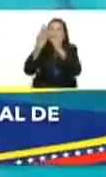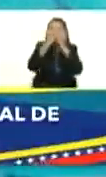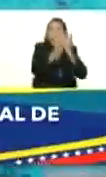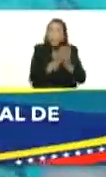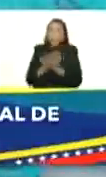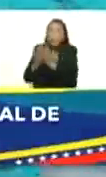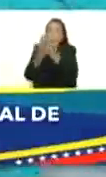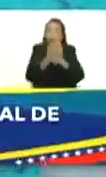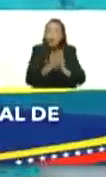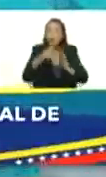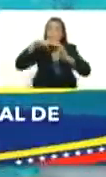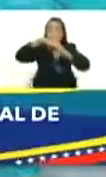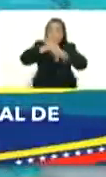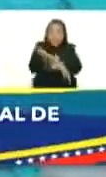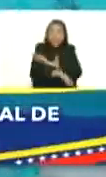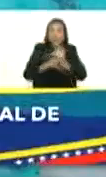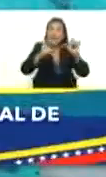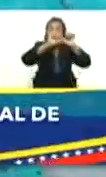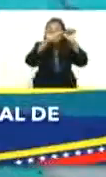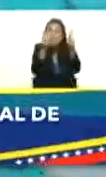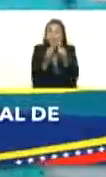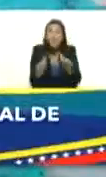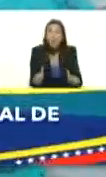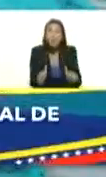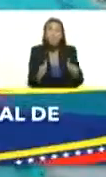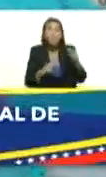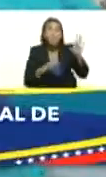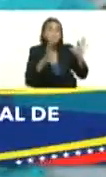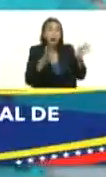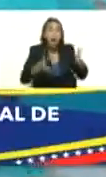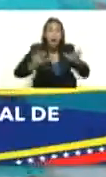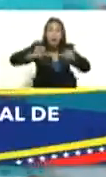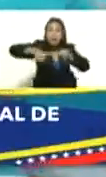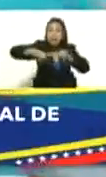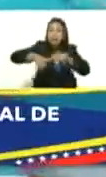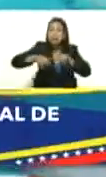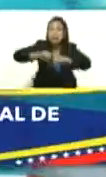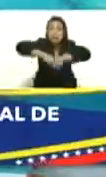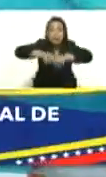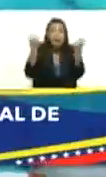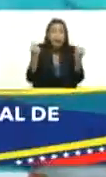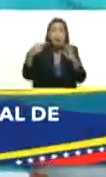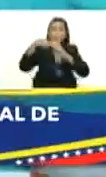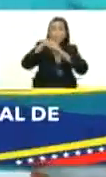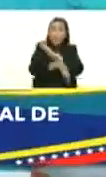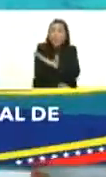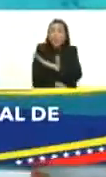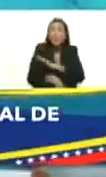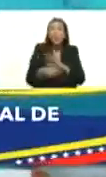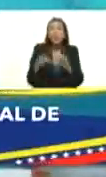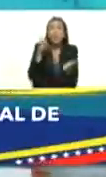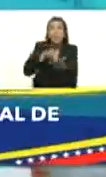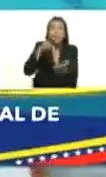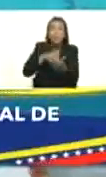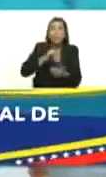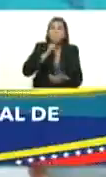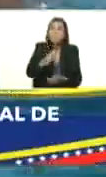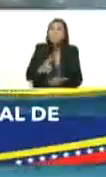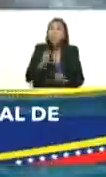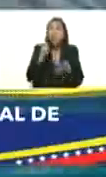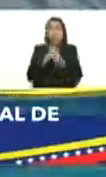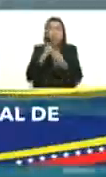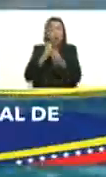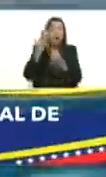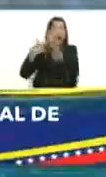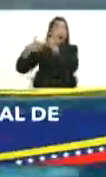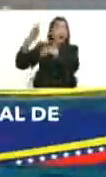poder recuperar ciertas patologías las patologías son daños que tiene la estructura producto de intervenciones desafortunadas que